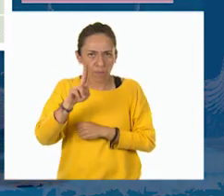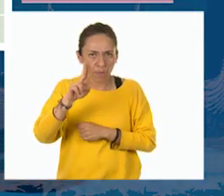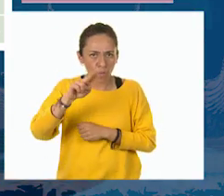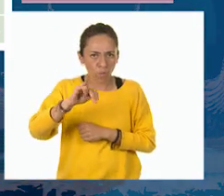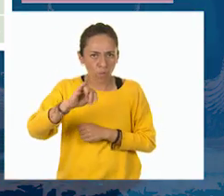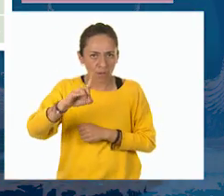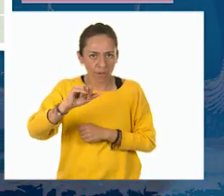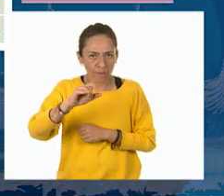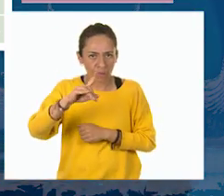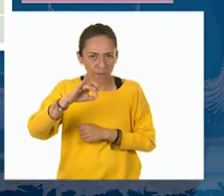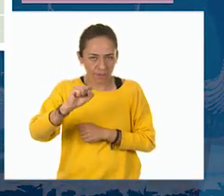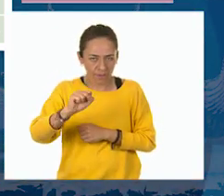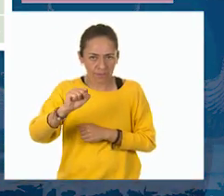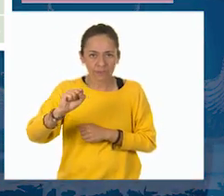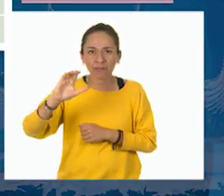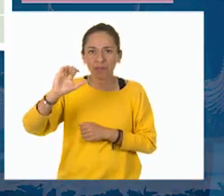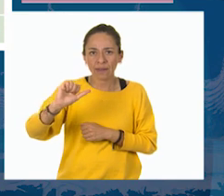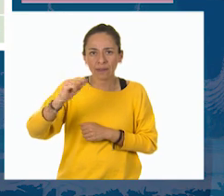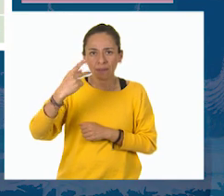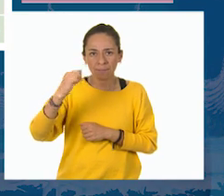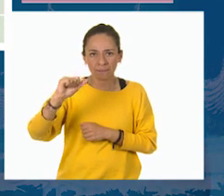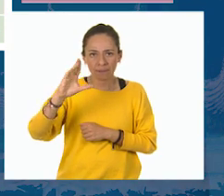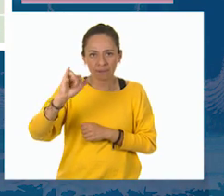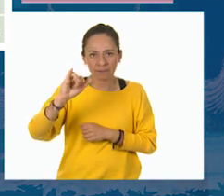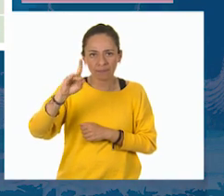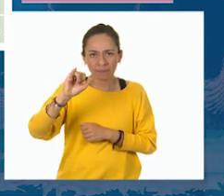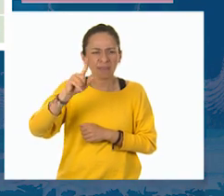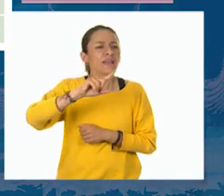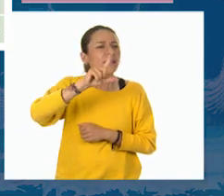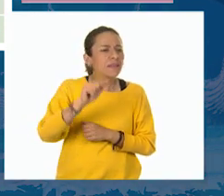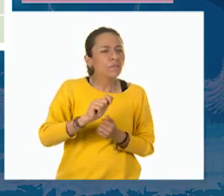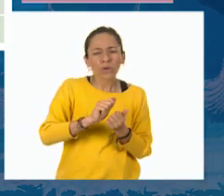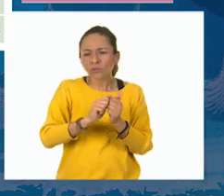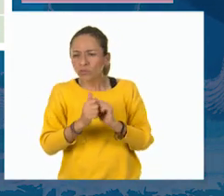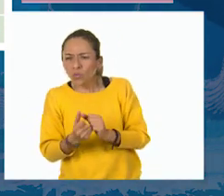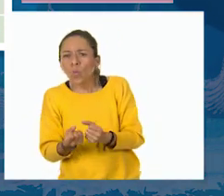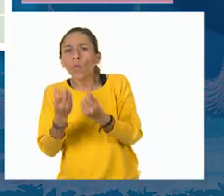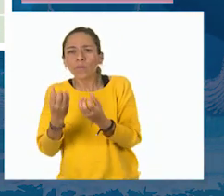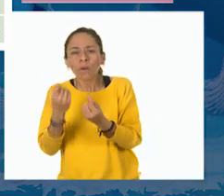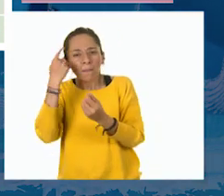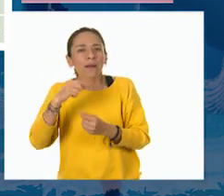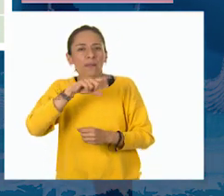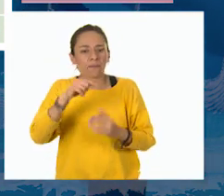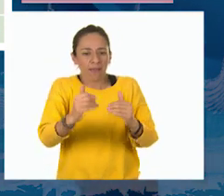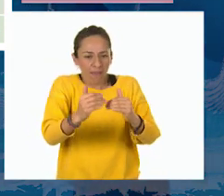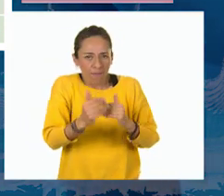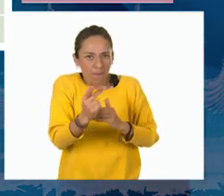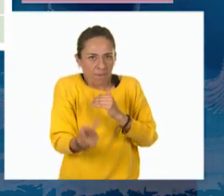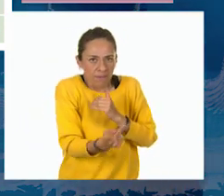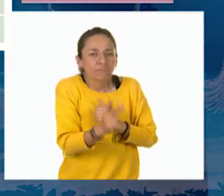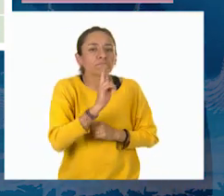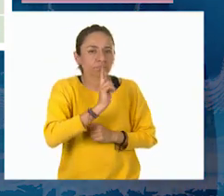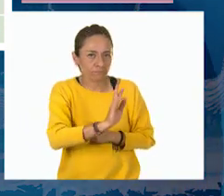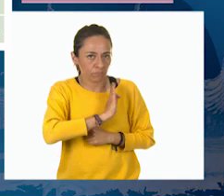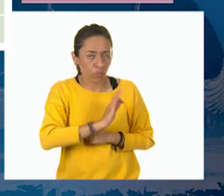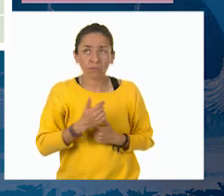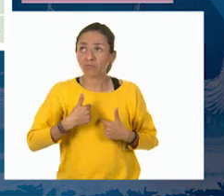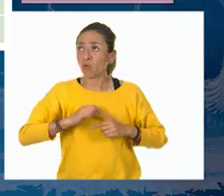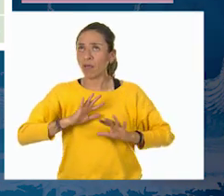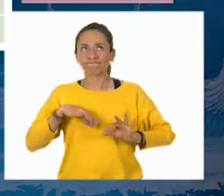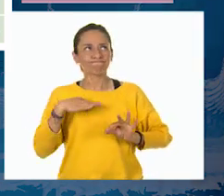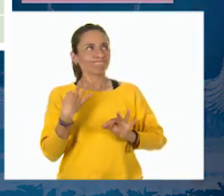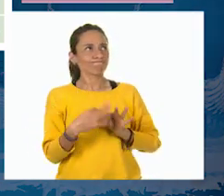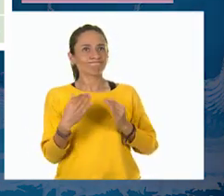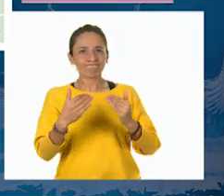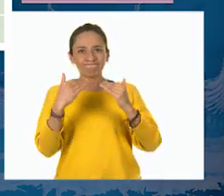responder unas preguntas. ¡Pues ya estoy preparadísimo para la siguiente actividad! Pero